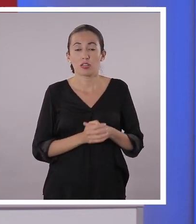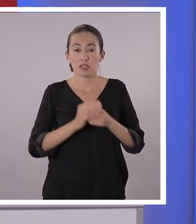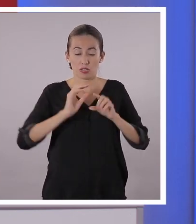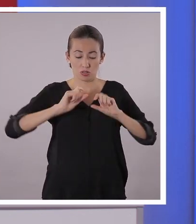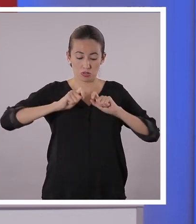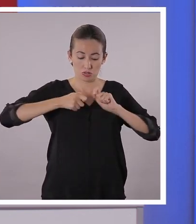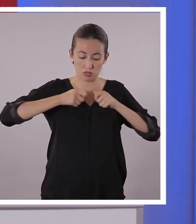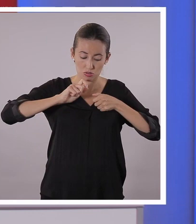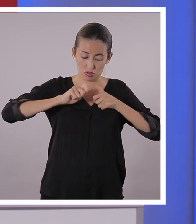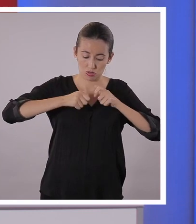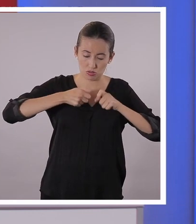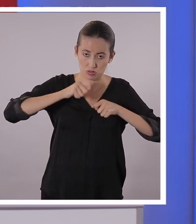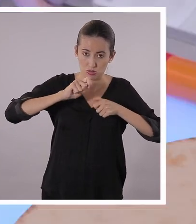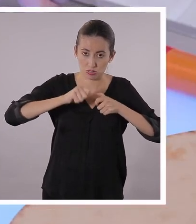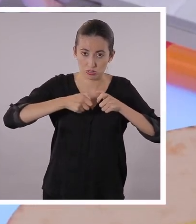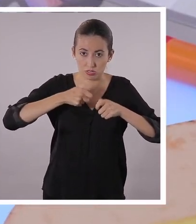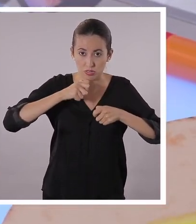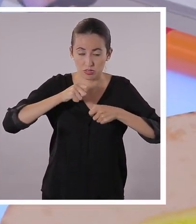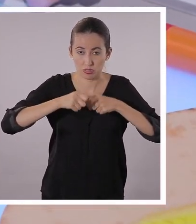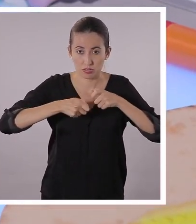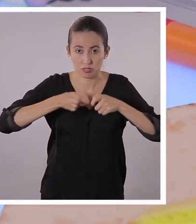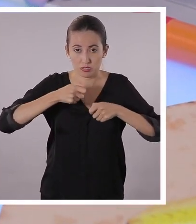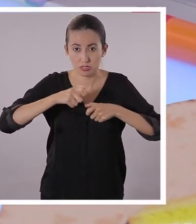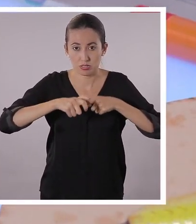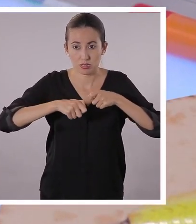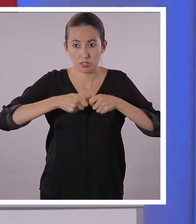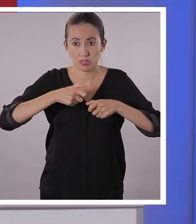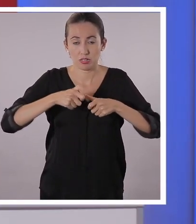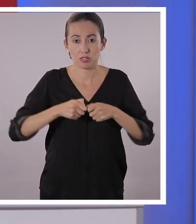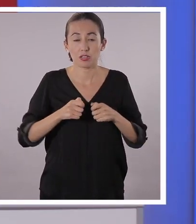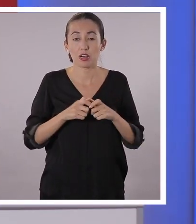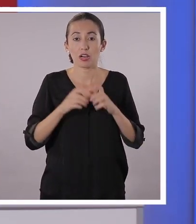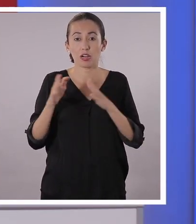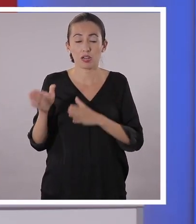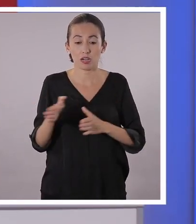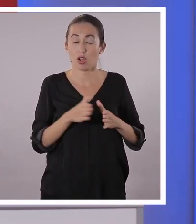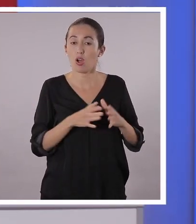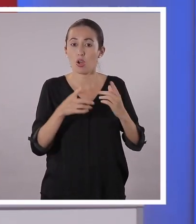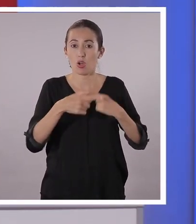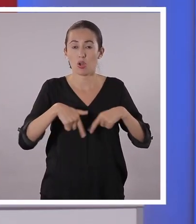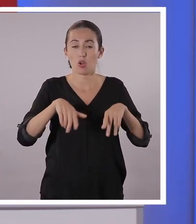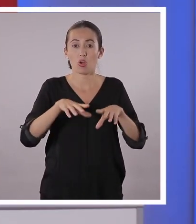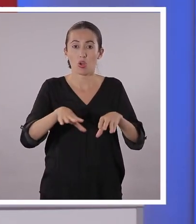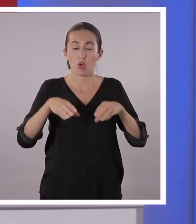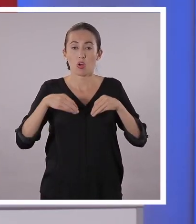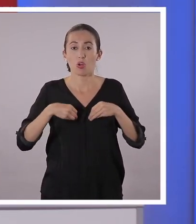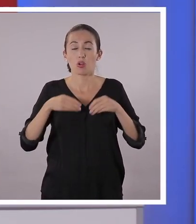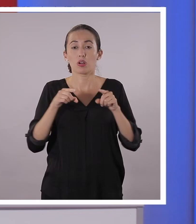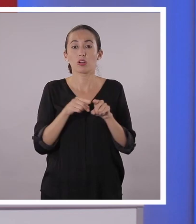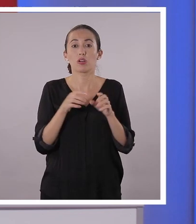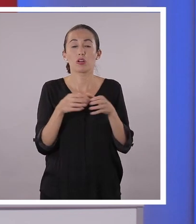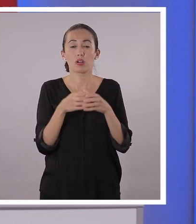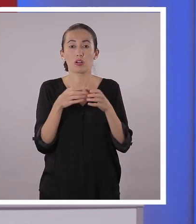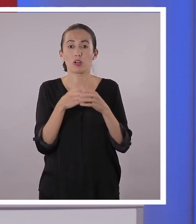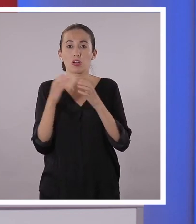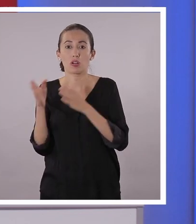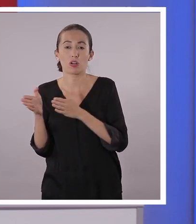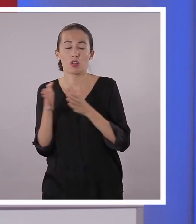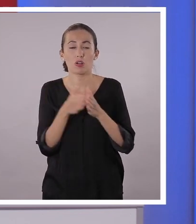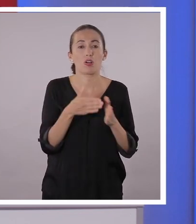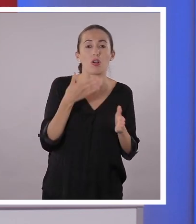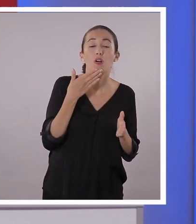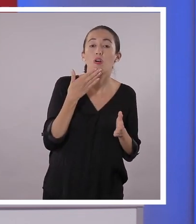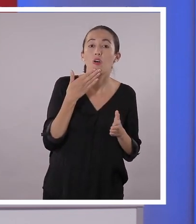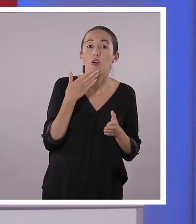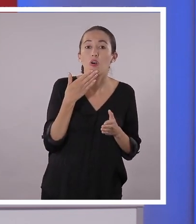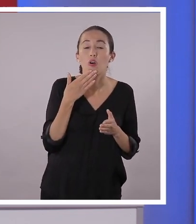y las vamos a hacer los rollitos a lo horizontal. Exacto. Para hacer los rollitos podemos usar un palo de pincho para los palitos